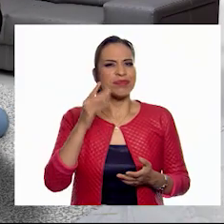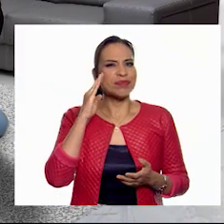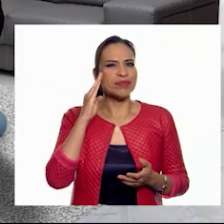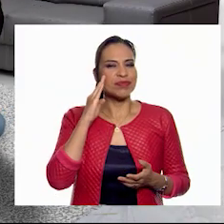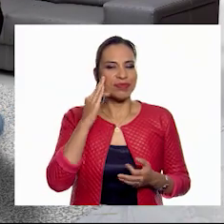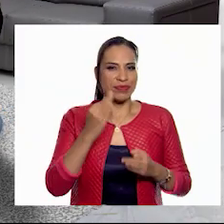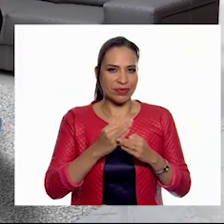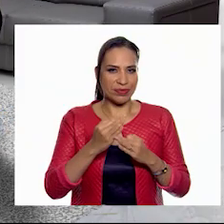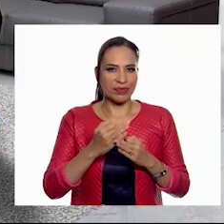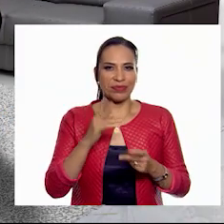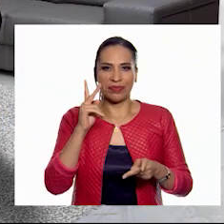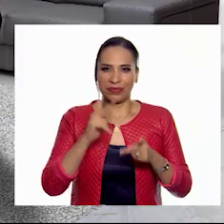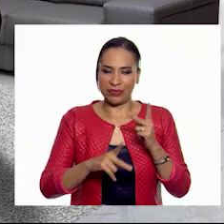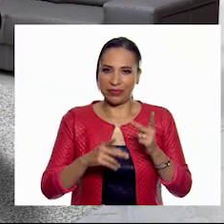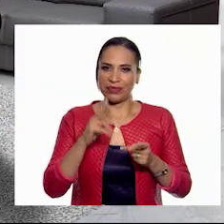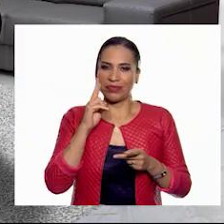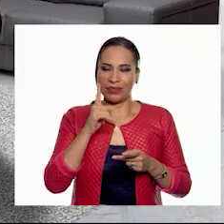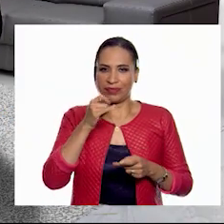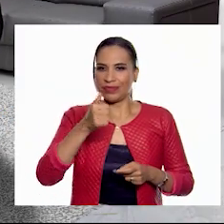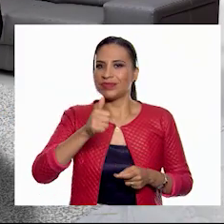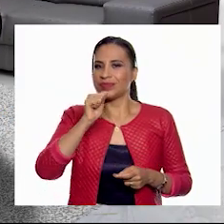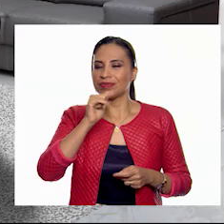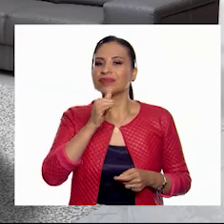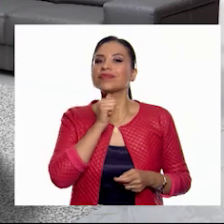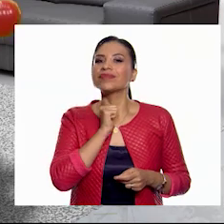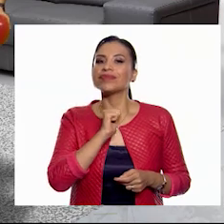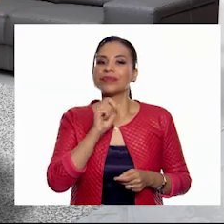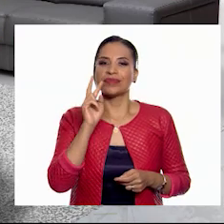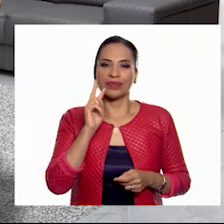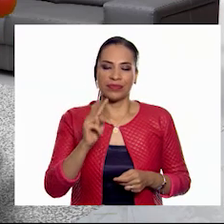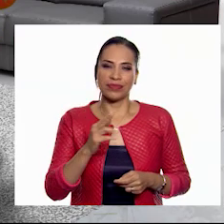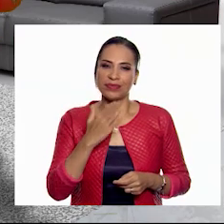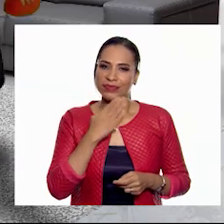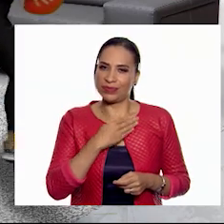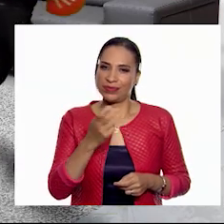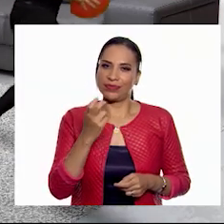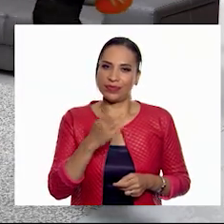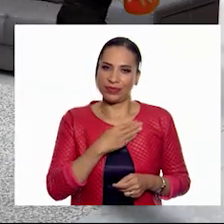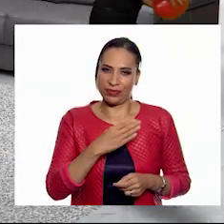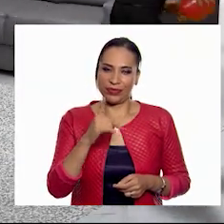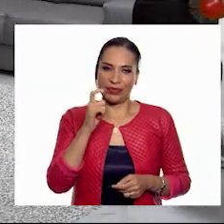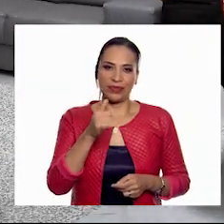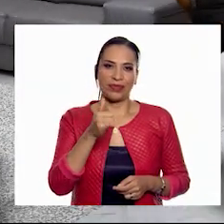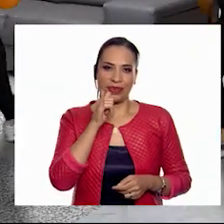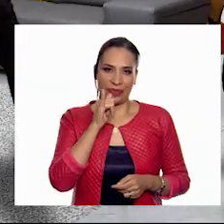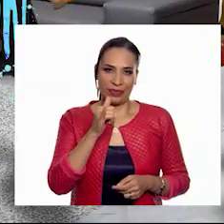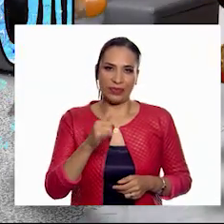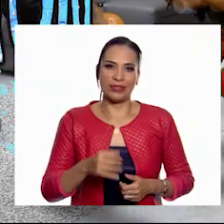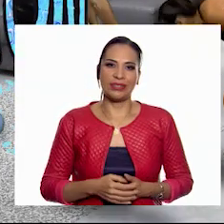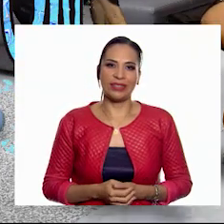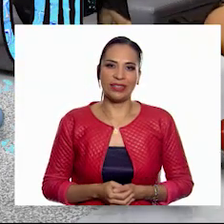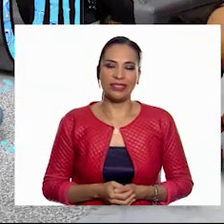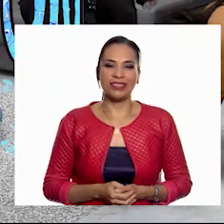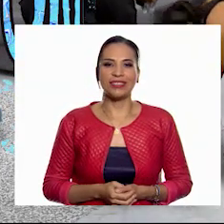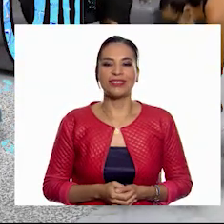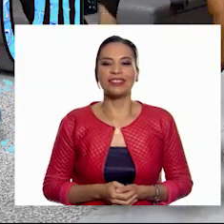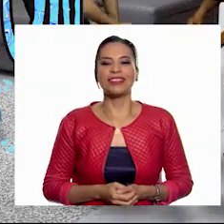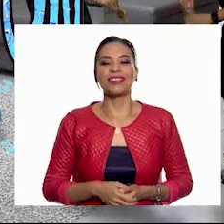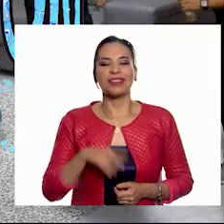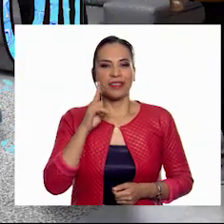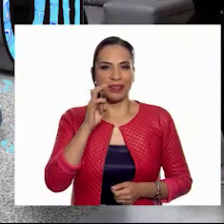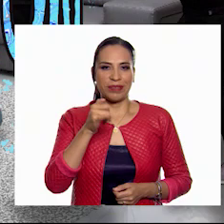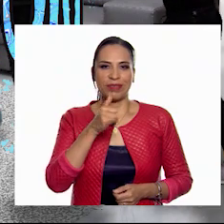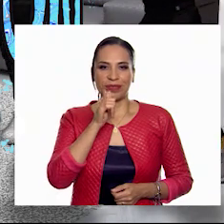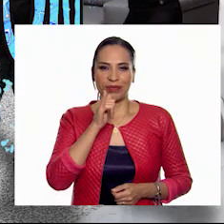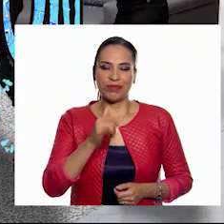parece si hacemos una pausa para hidratarnos? Ay, muchas gracias. Buenas aportaciones, Jorge. Vamos por nuestra agua. Ay, aquí está mi botellita